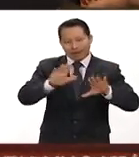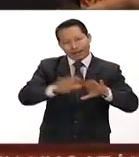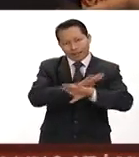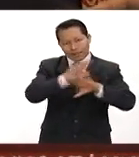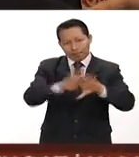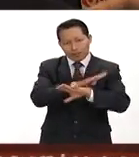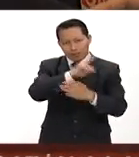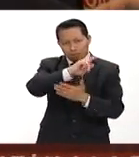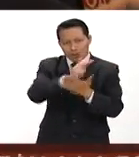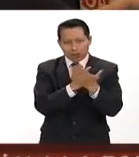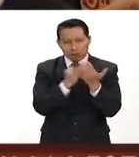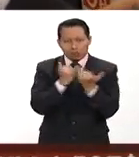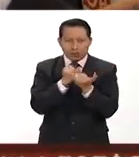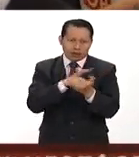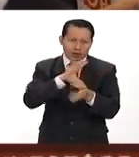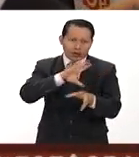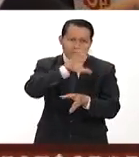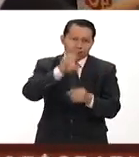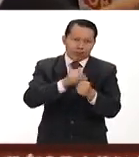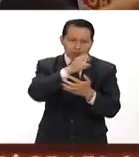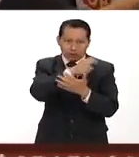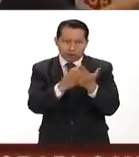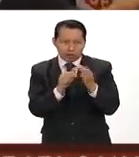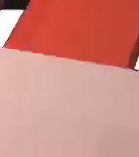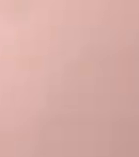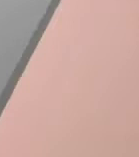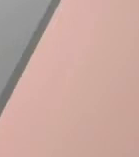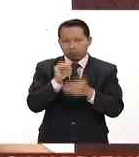toda la estrategia que estaremos presentando de fortalecimiento